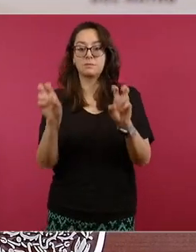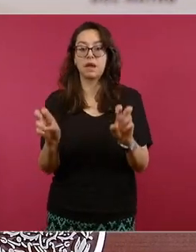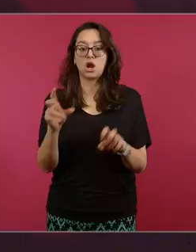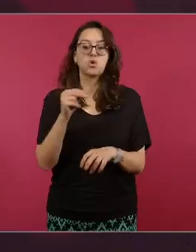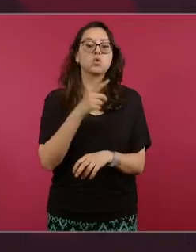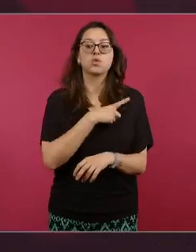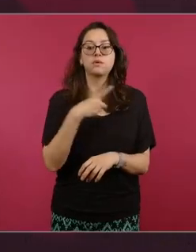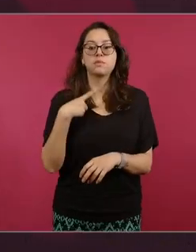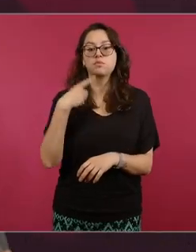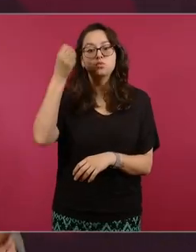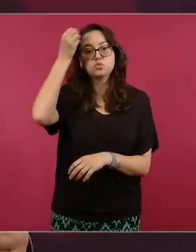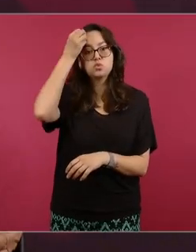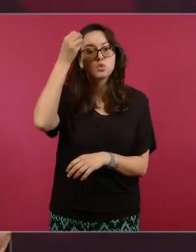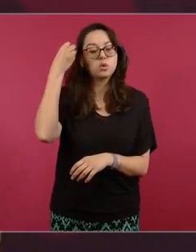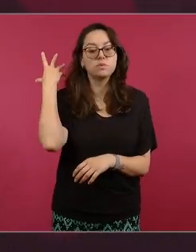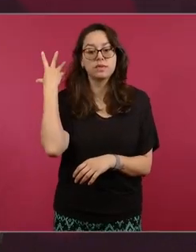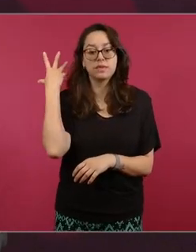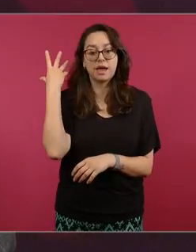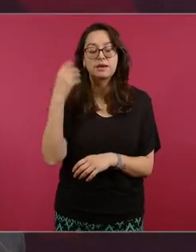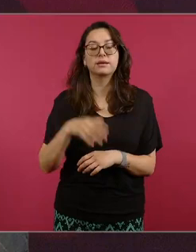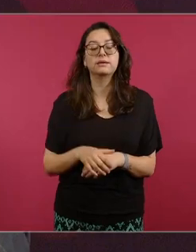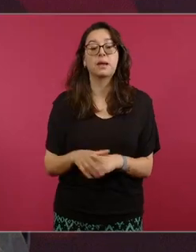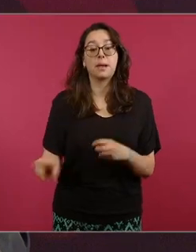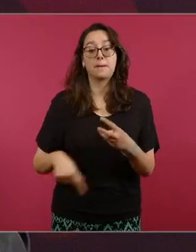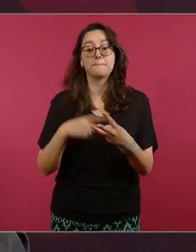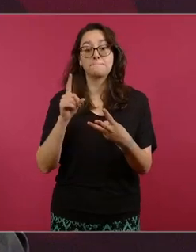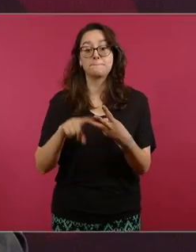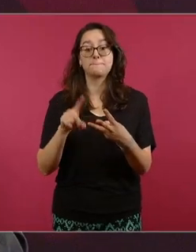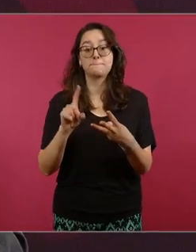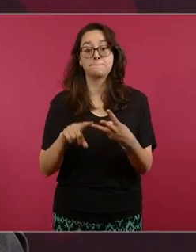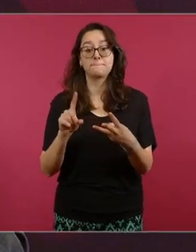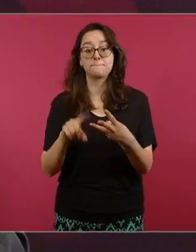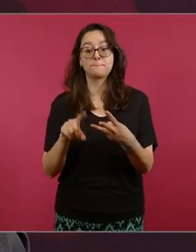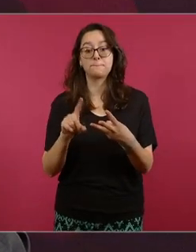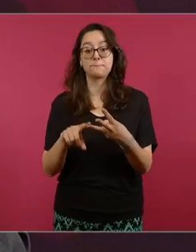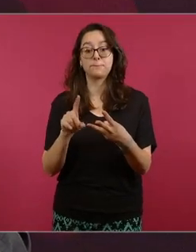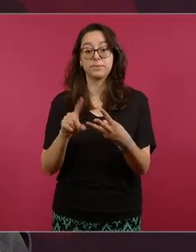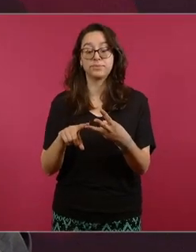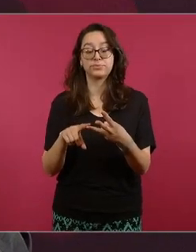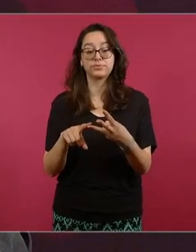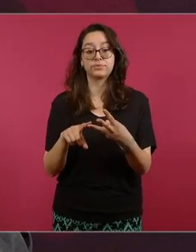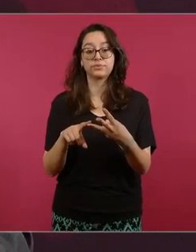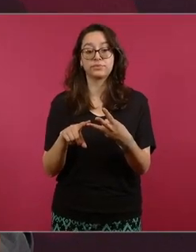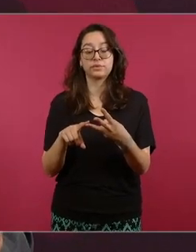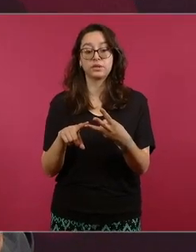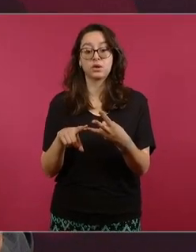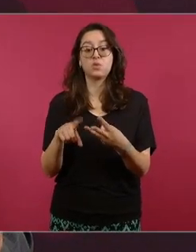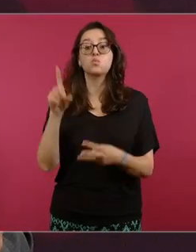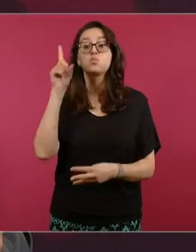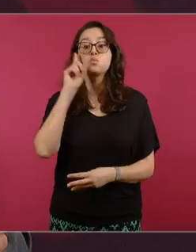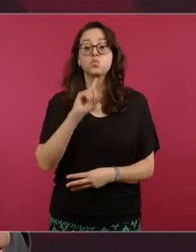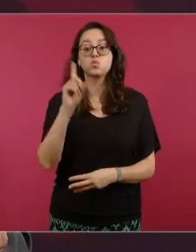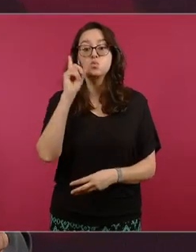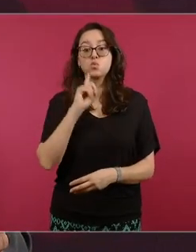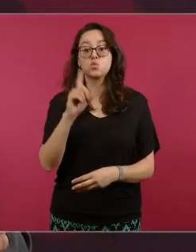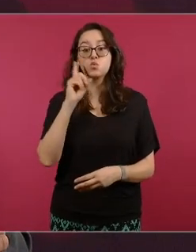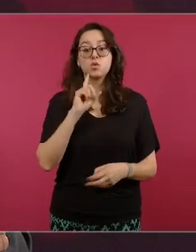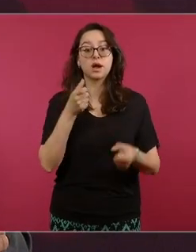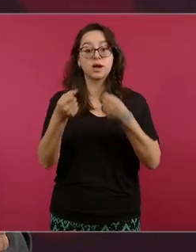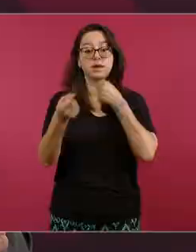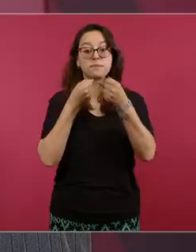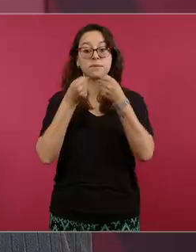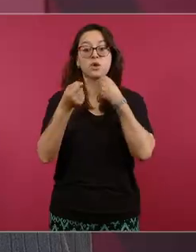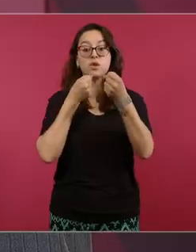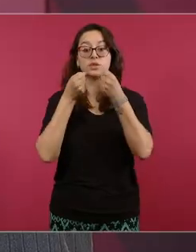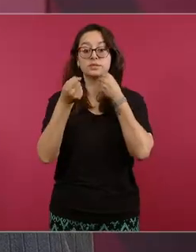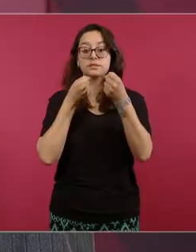lo tercero es lo que nos pidió una compañera periodista acerca